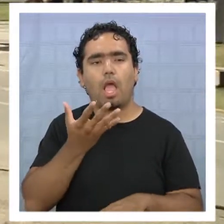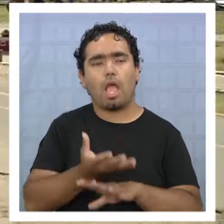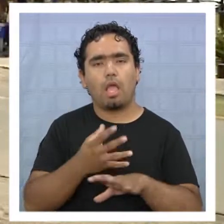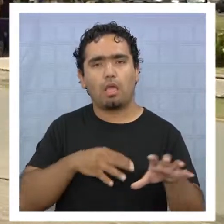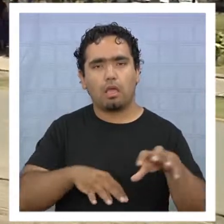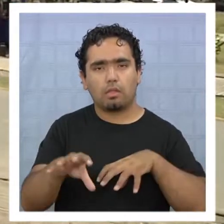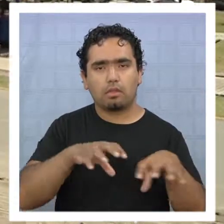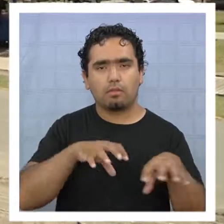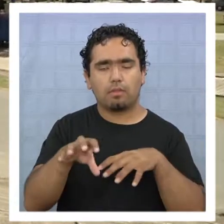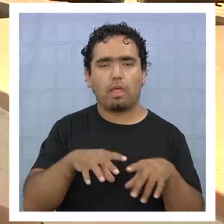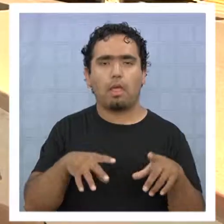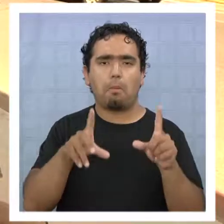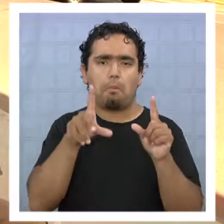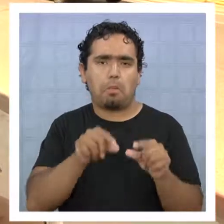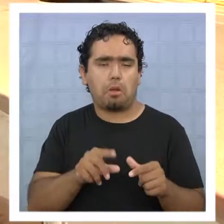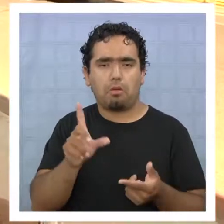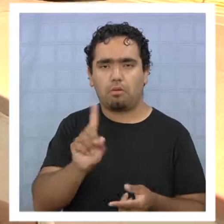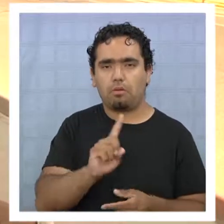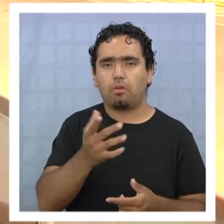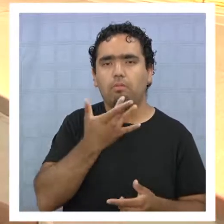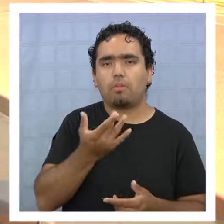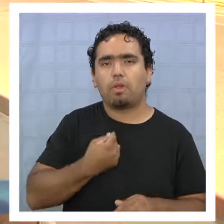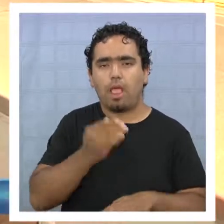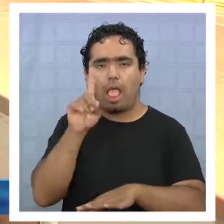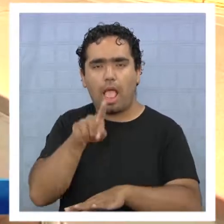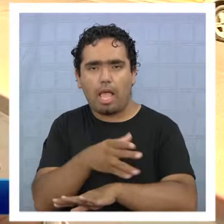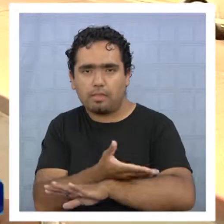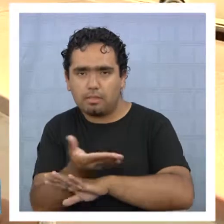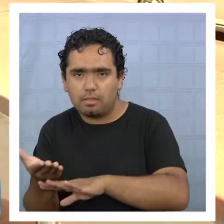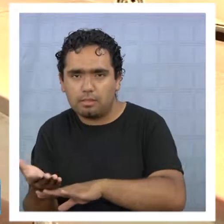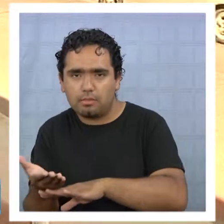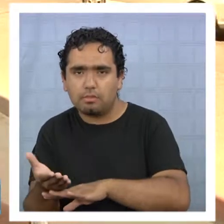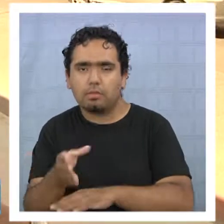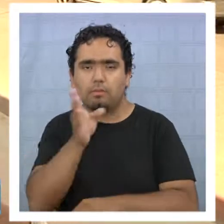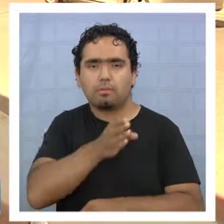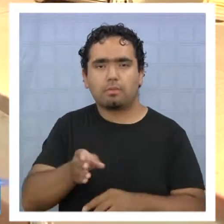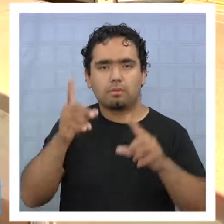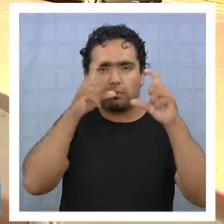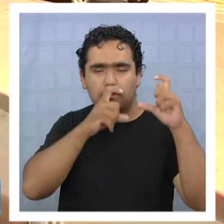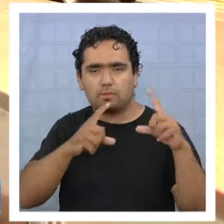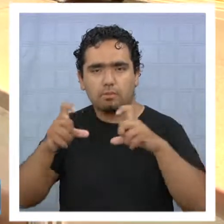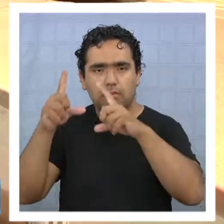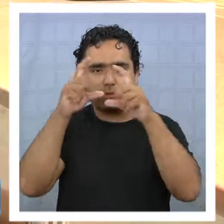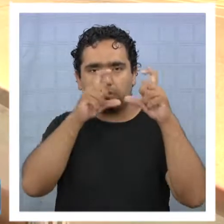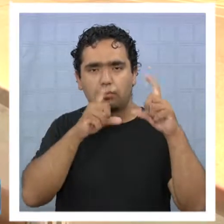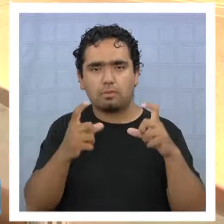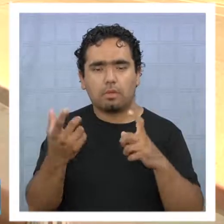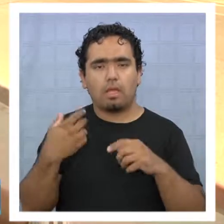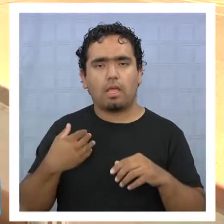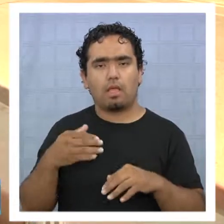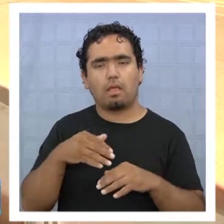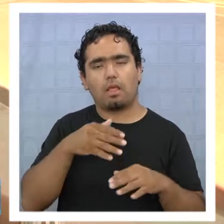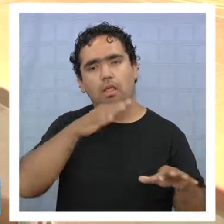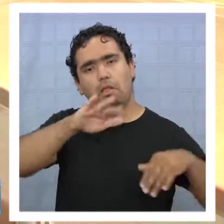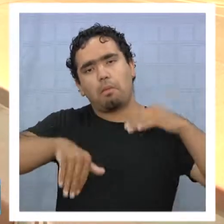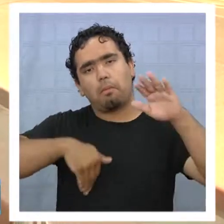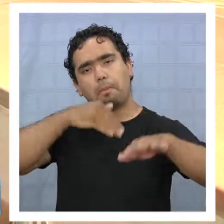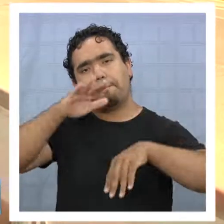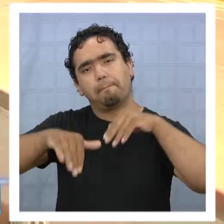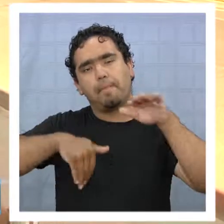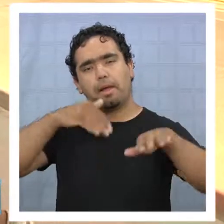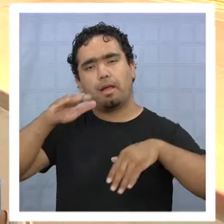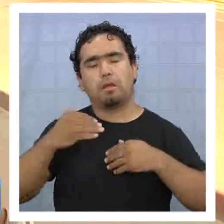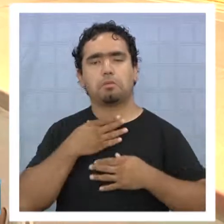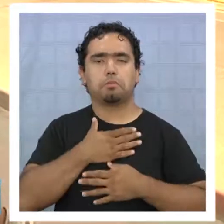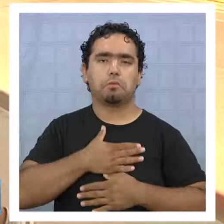Tenemos actividades que no son menores en relación de la atención al turista que llega al borde costero y especialmente